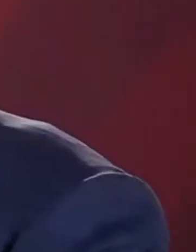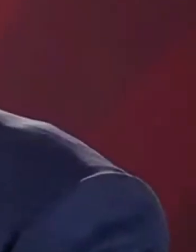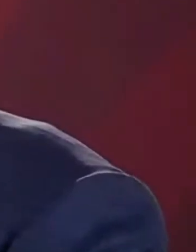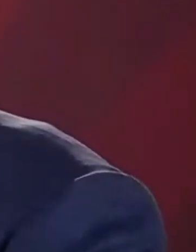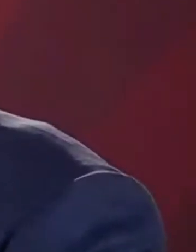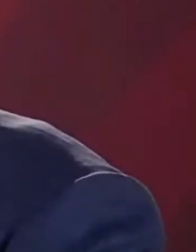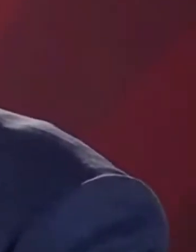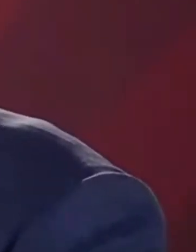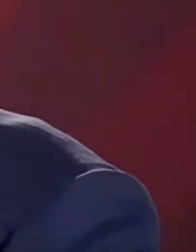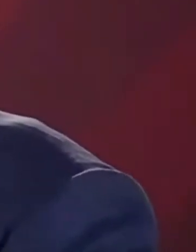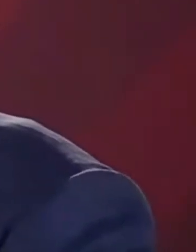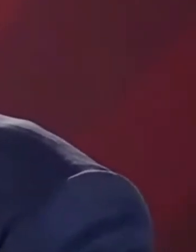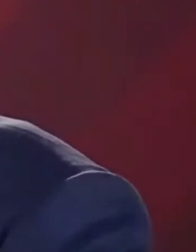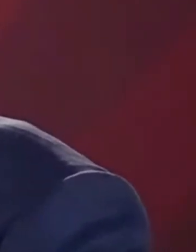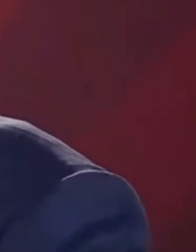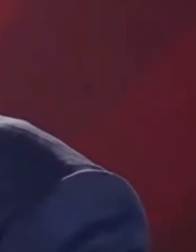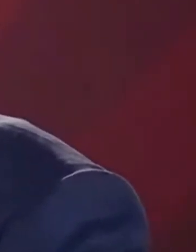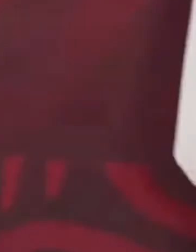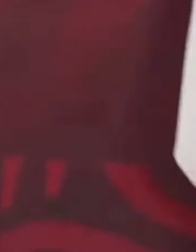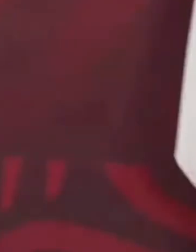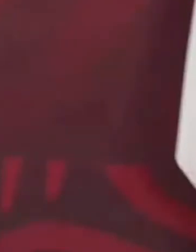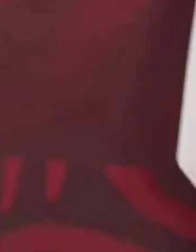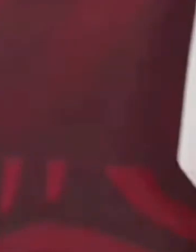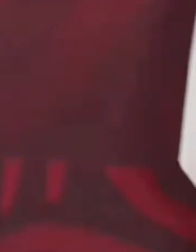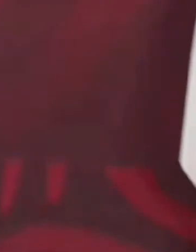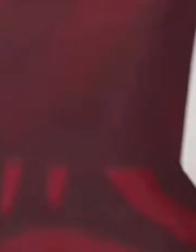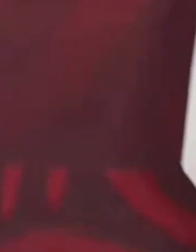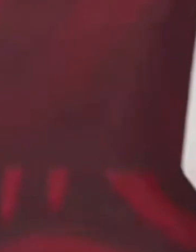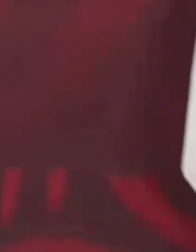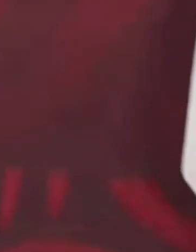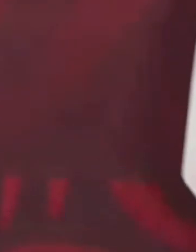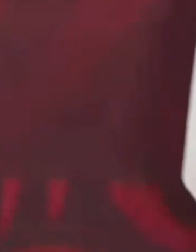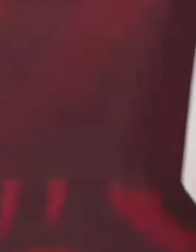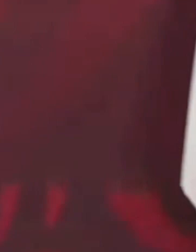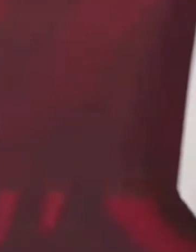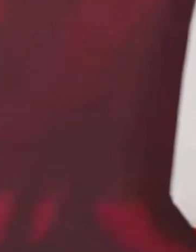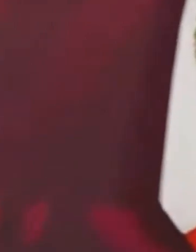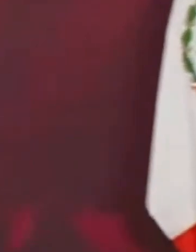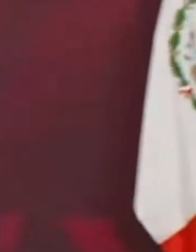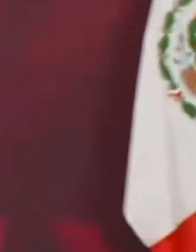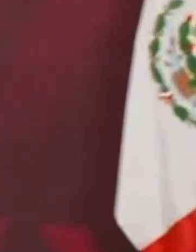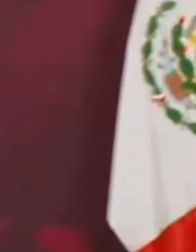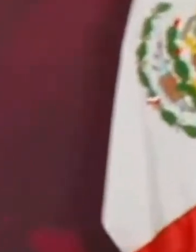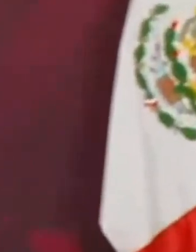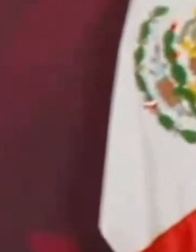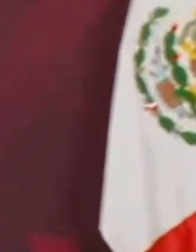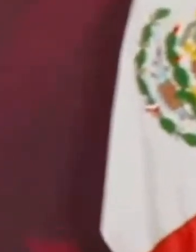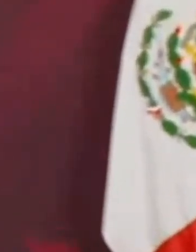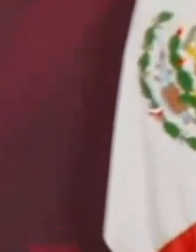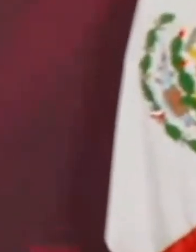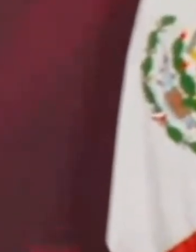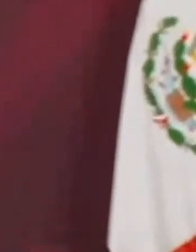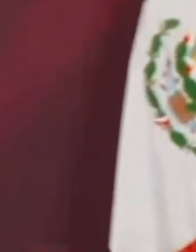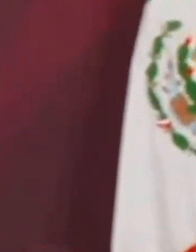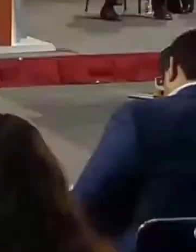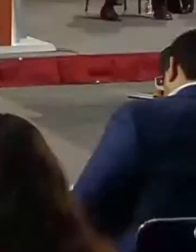Y si se le pregunta a la gente que esa sería muy buena